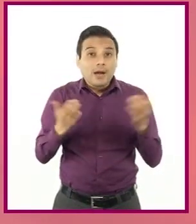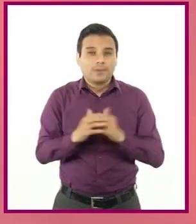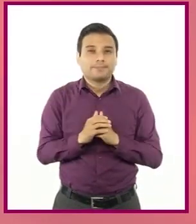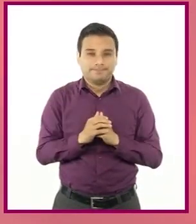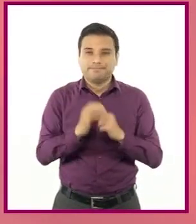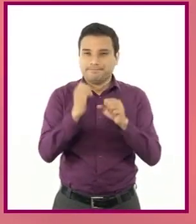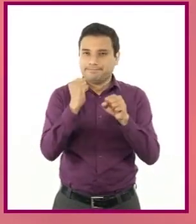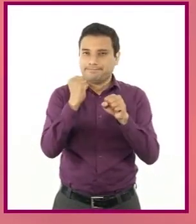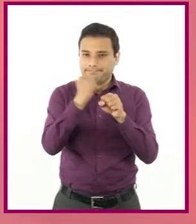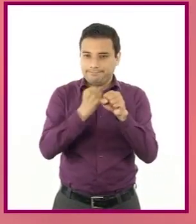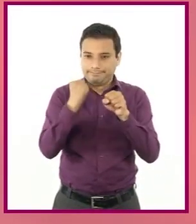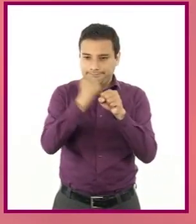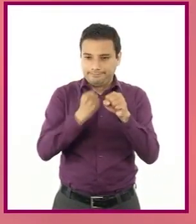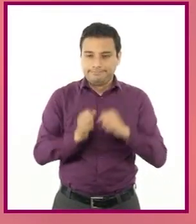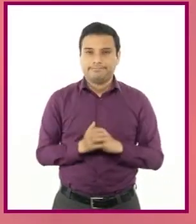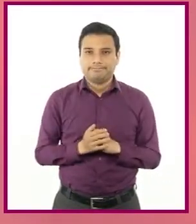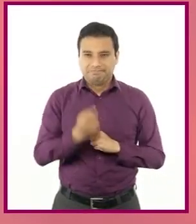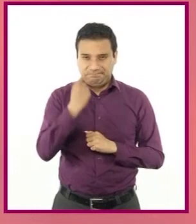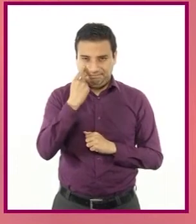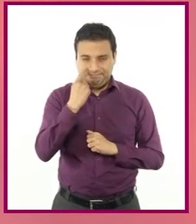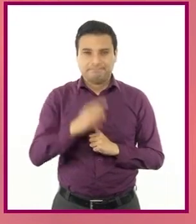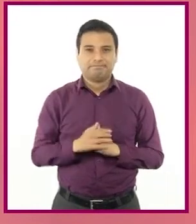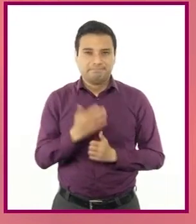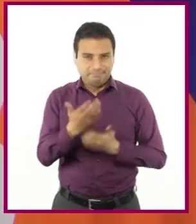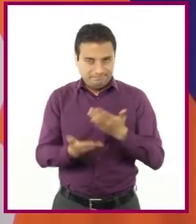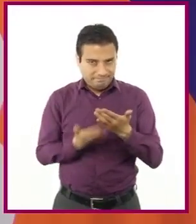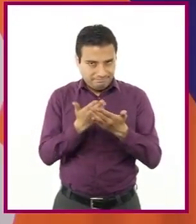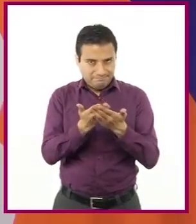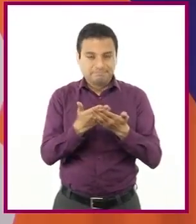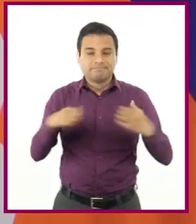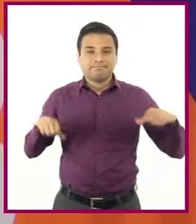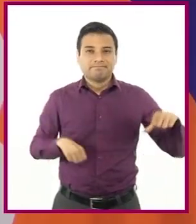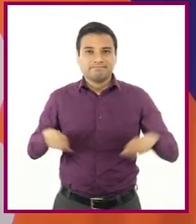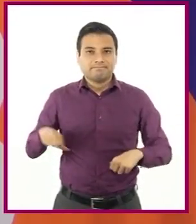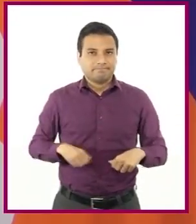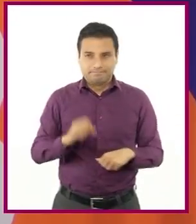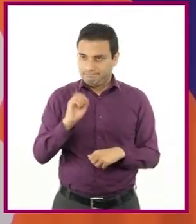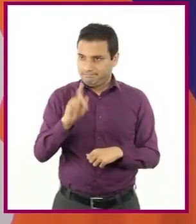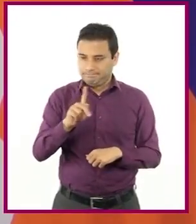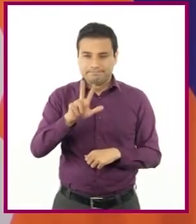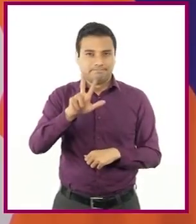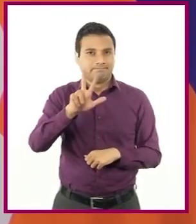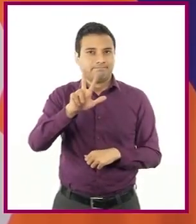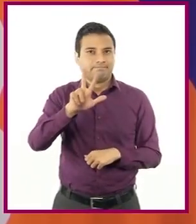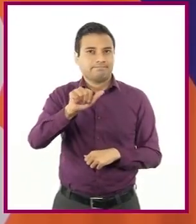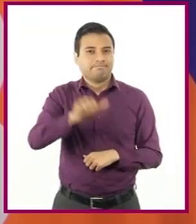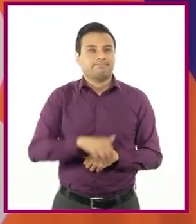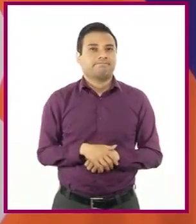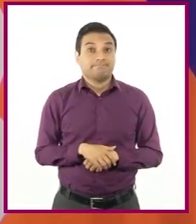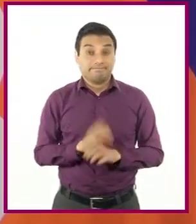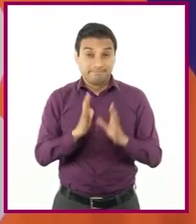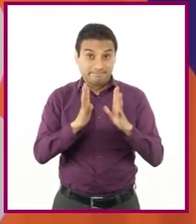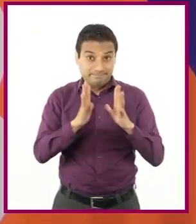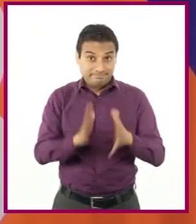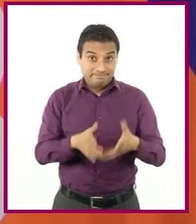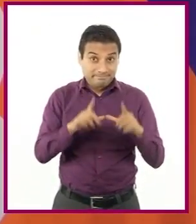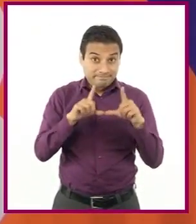lo que aprendimos. ¿Qué te parece si presentamos el reto final? Pues no se diga más. ¿Listas y listos?